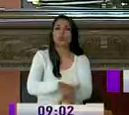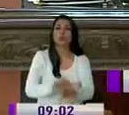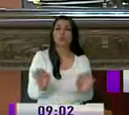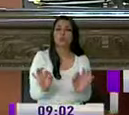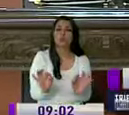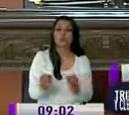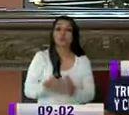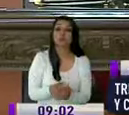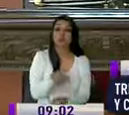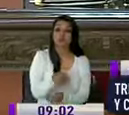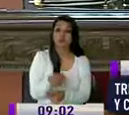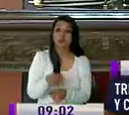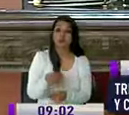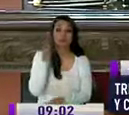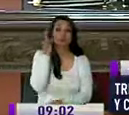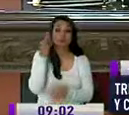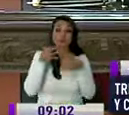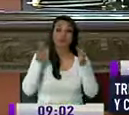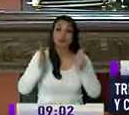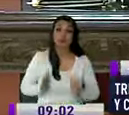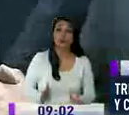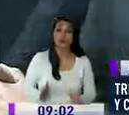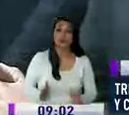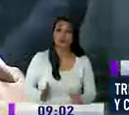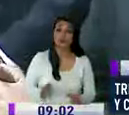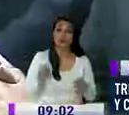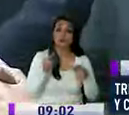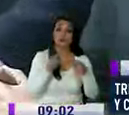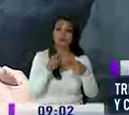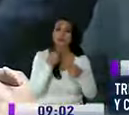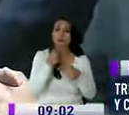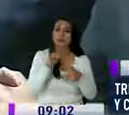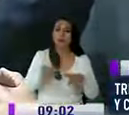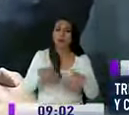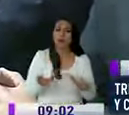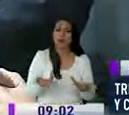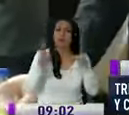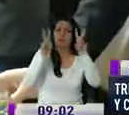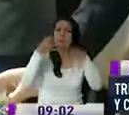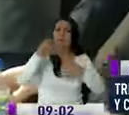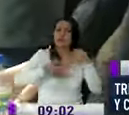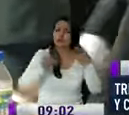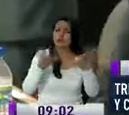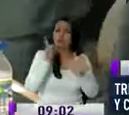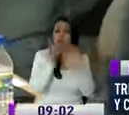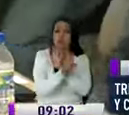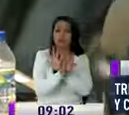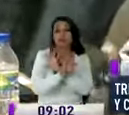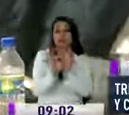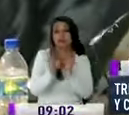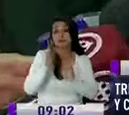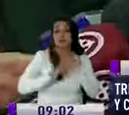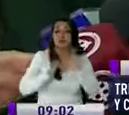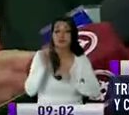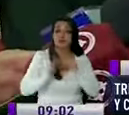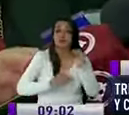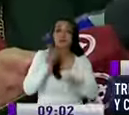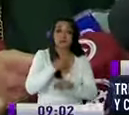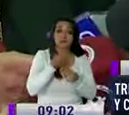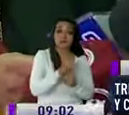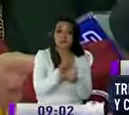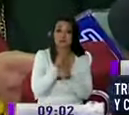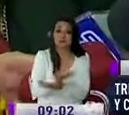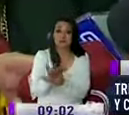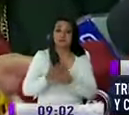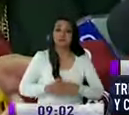en tal virtud según la jueza Silvia Sánchez al existir un injusto penal fueron declarados inocentes efectivamente